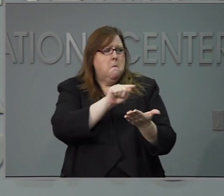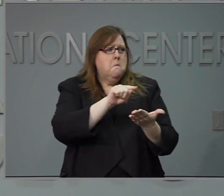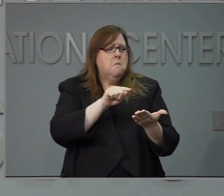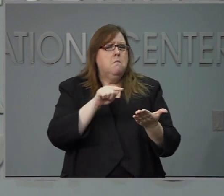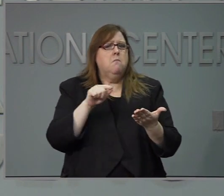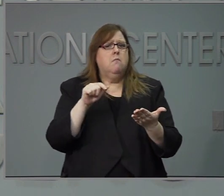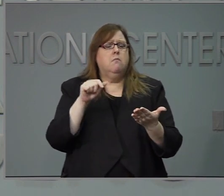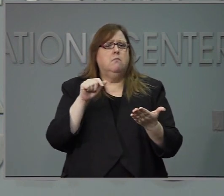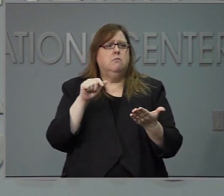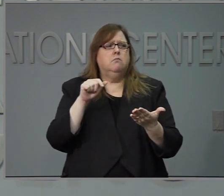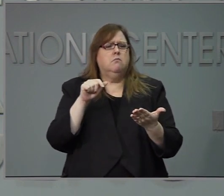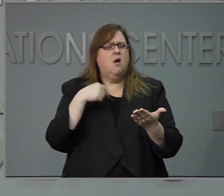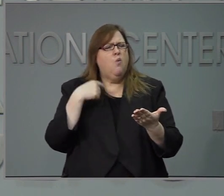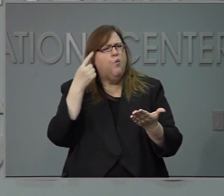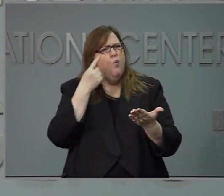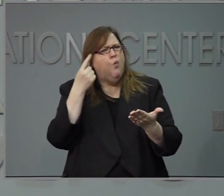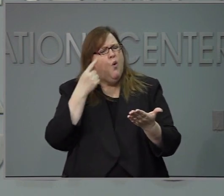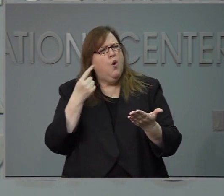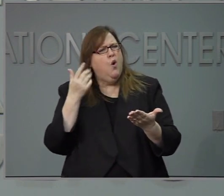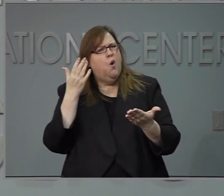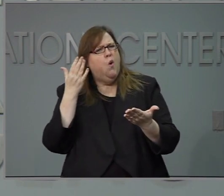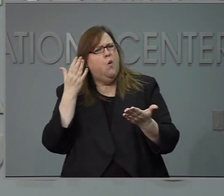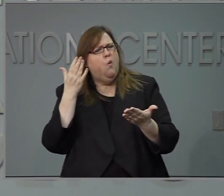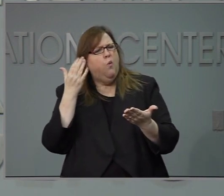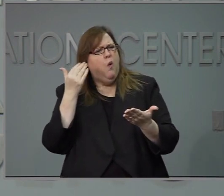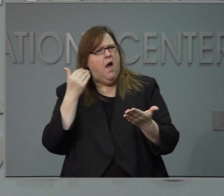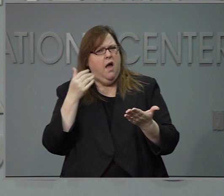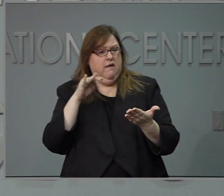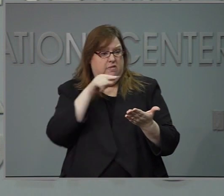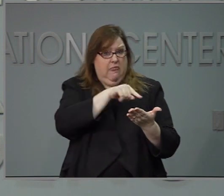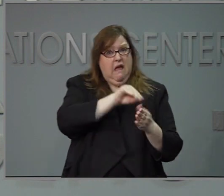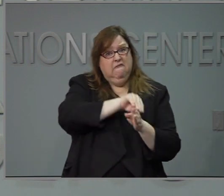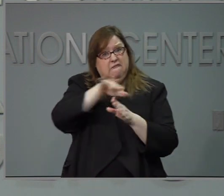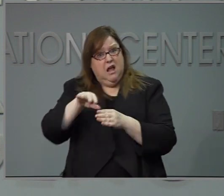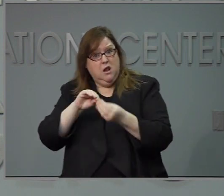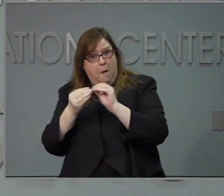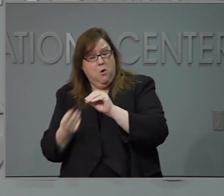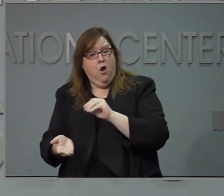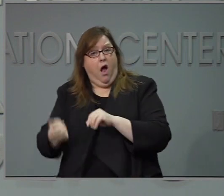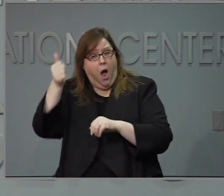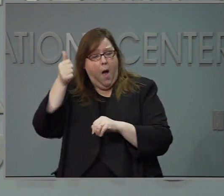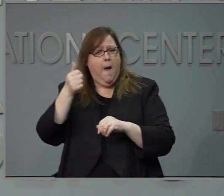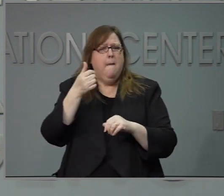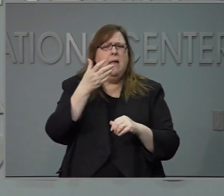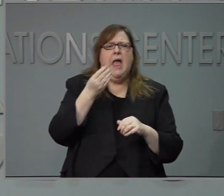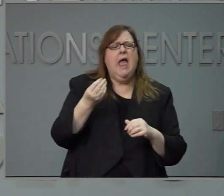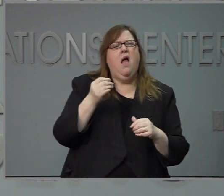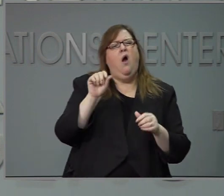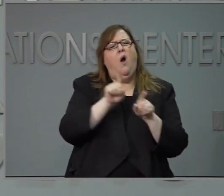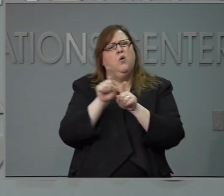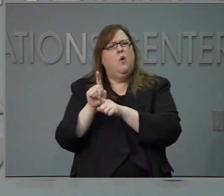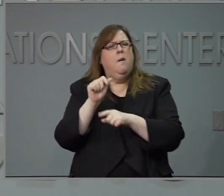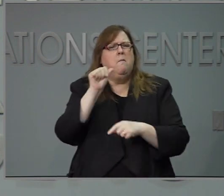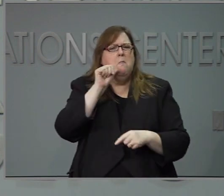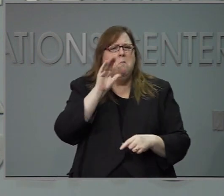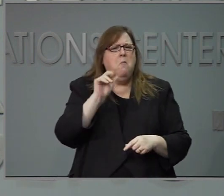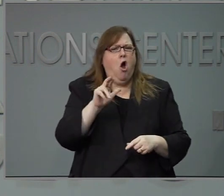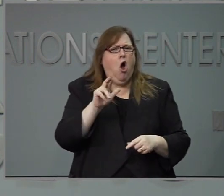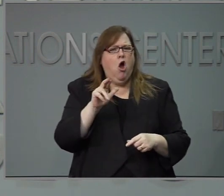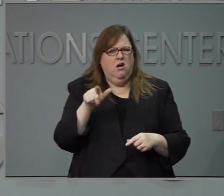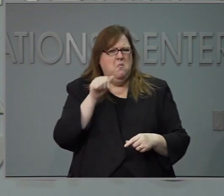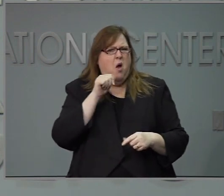Que no pueden abrir de acuerdo al a la misma orden que los restaurantes respuesta nos preocupa